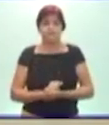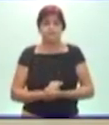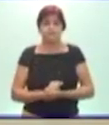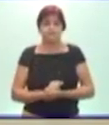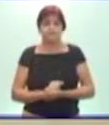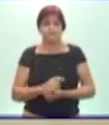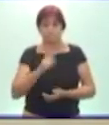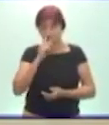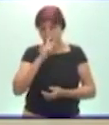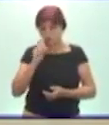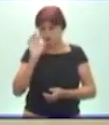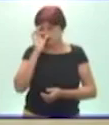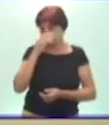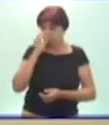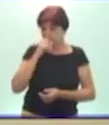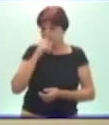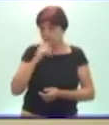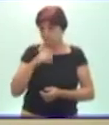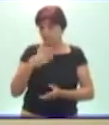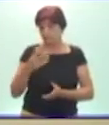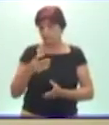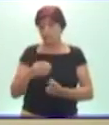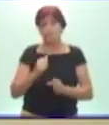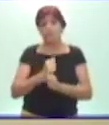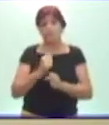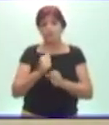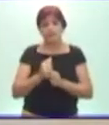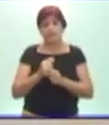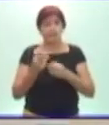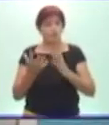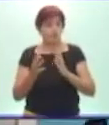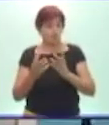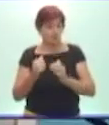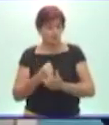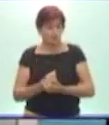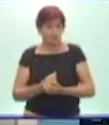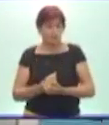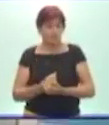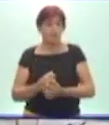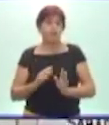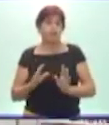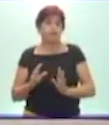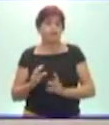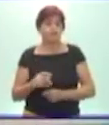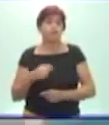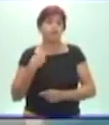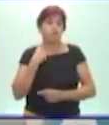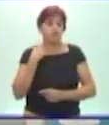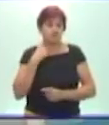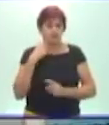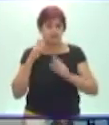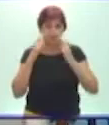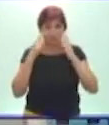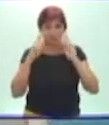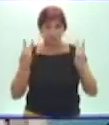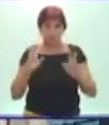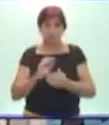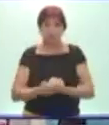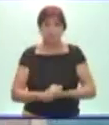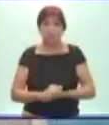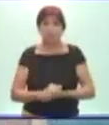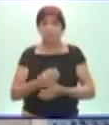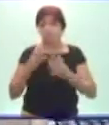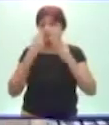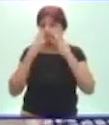entonces de la primera infancia va a trabajar manualidades según también el año de vida en que esté. Miren, importantísimo,